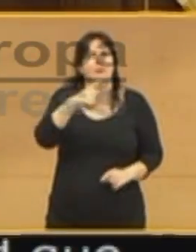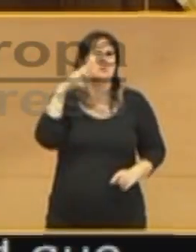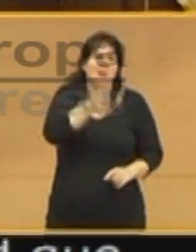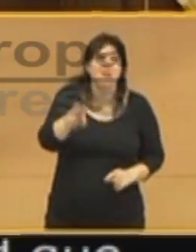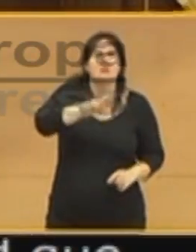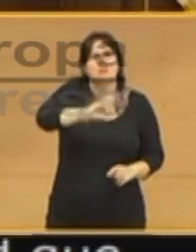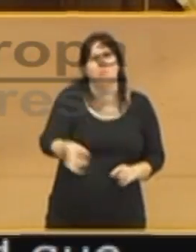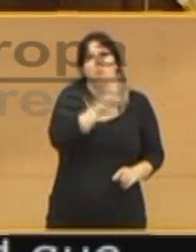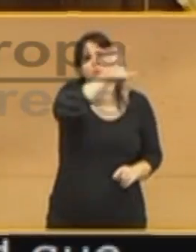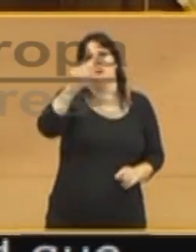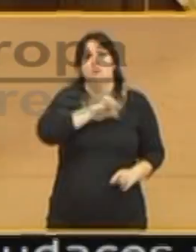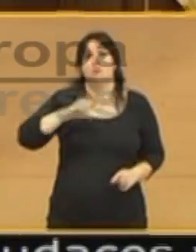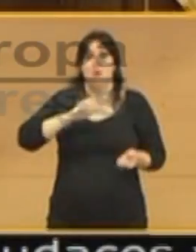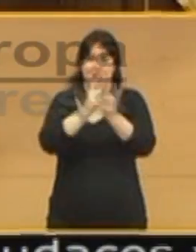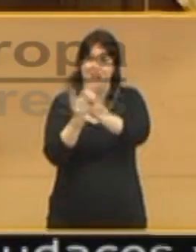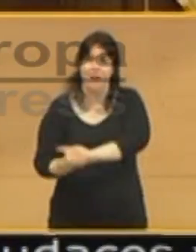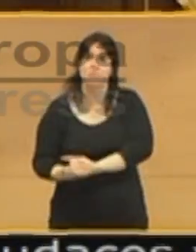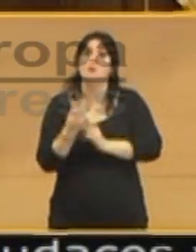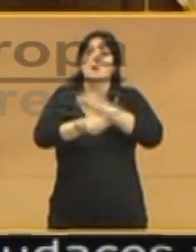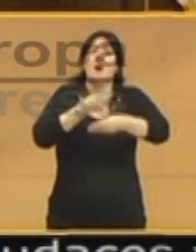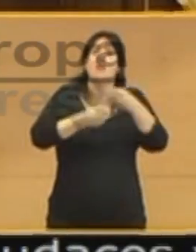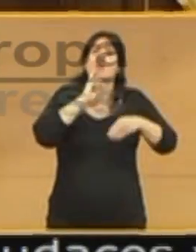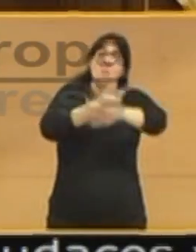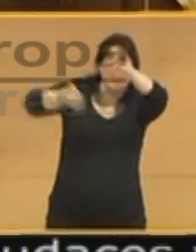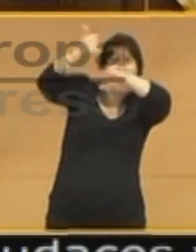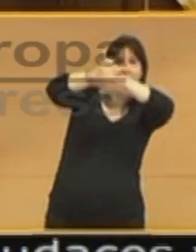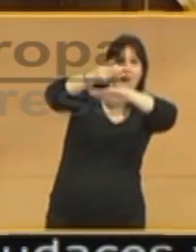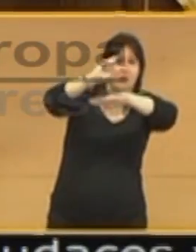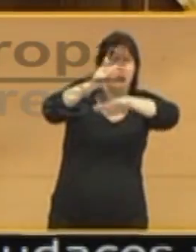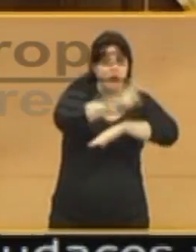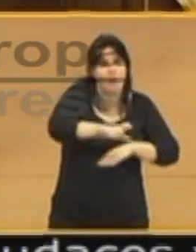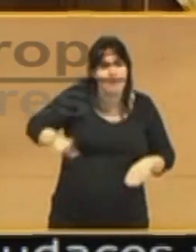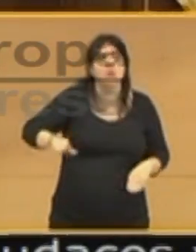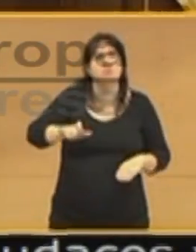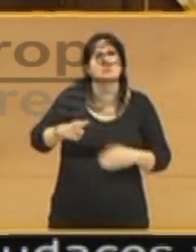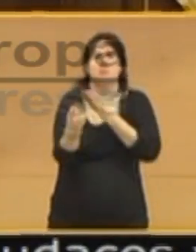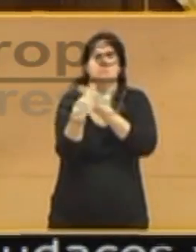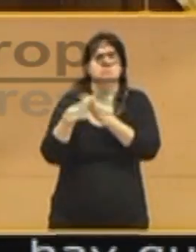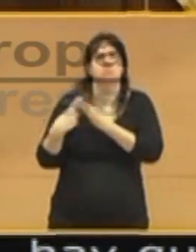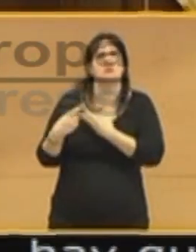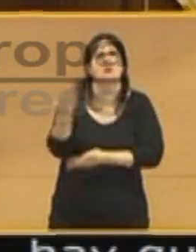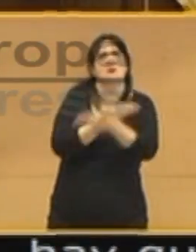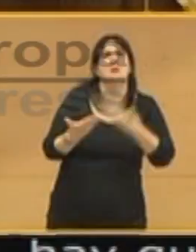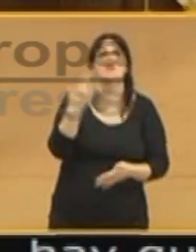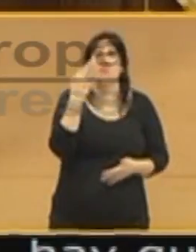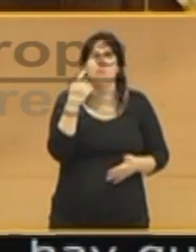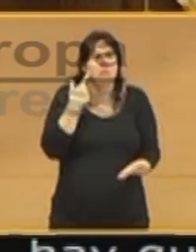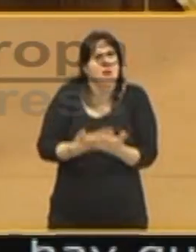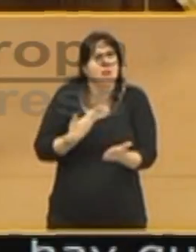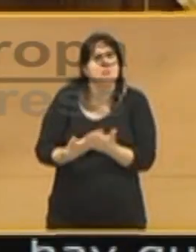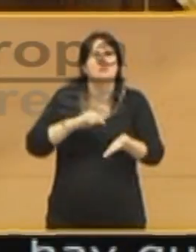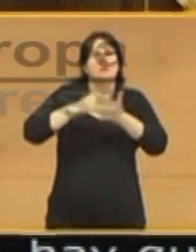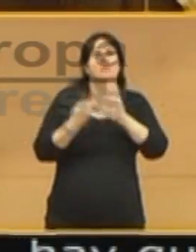Y esos cambios hay que hacerlos no desde arriba, sino contando con la gente de forma participativa. Y hay que garantizar que haya un proyecto de país que